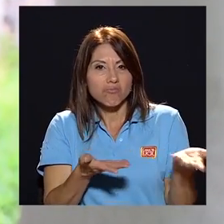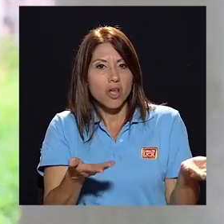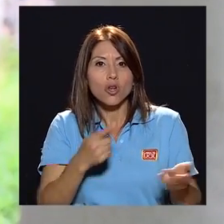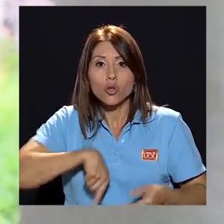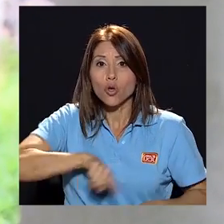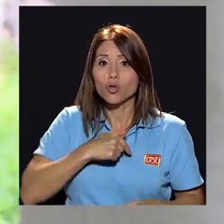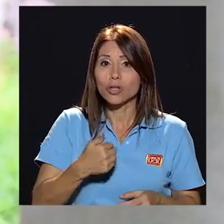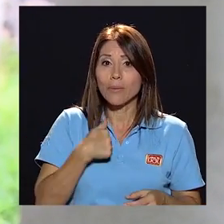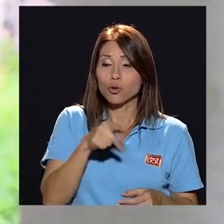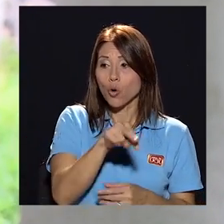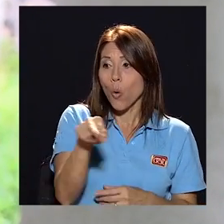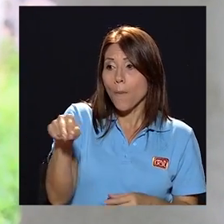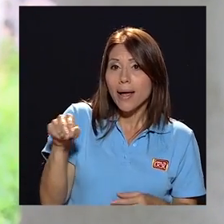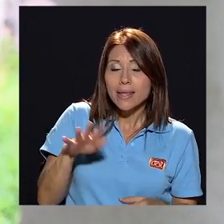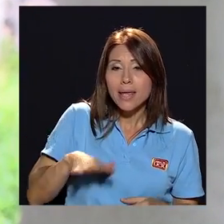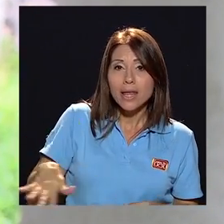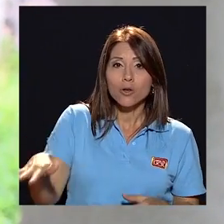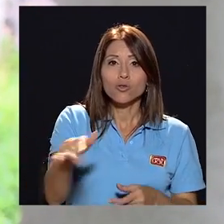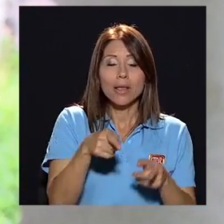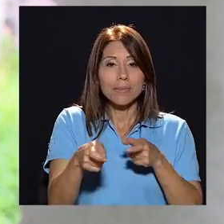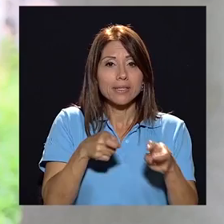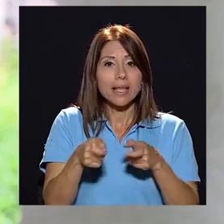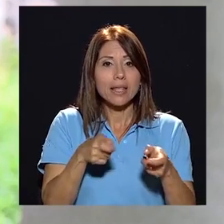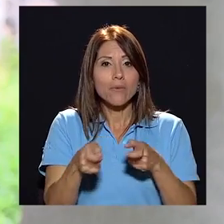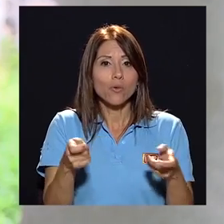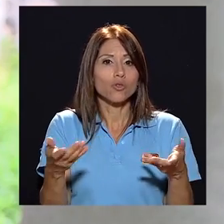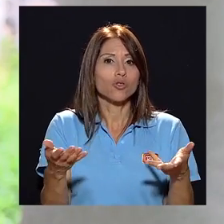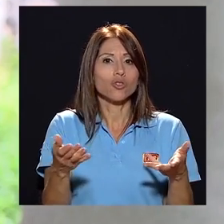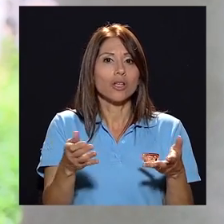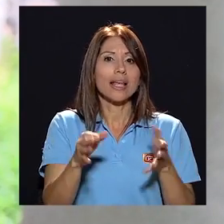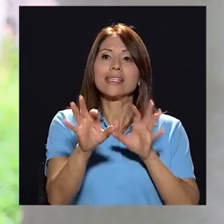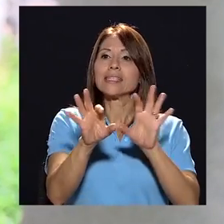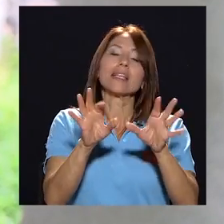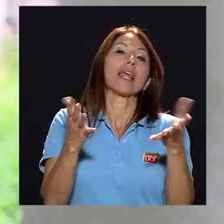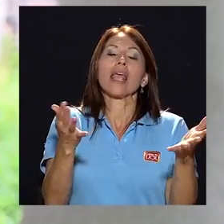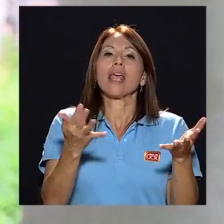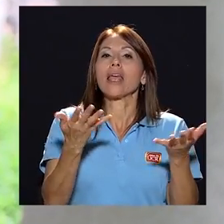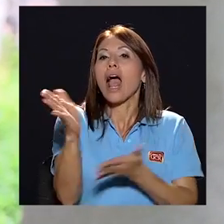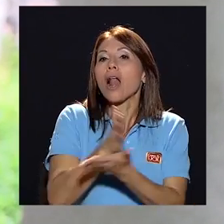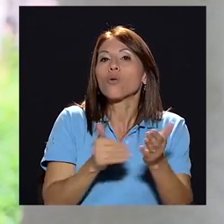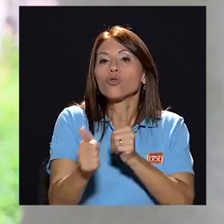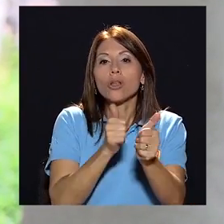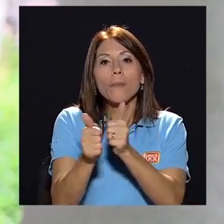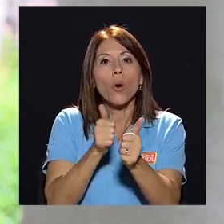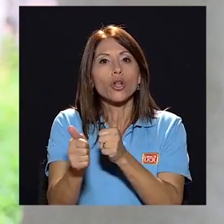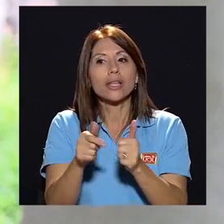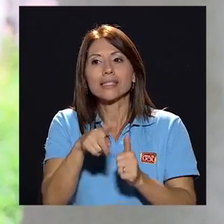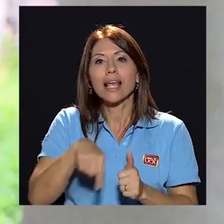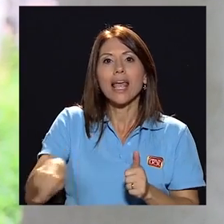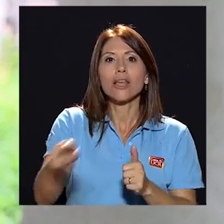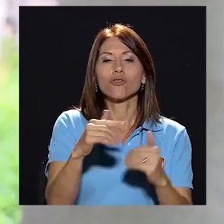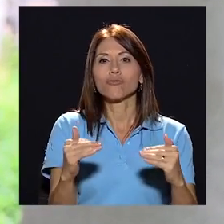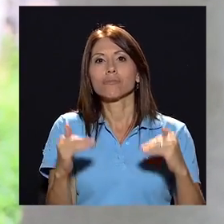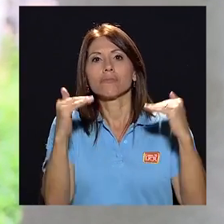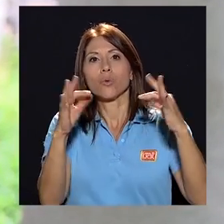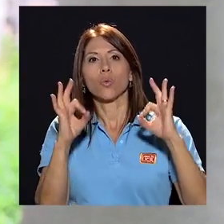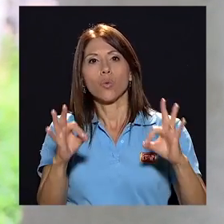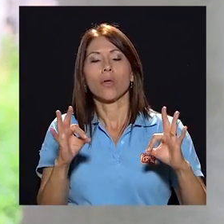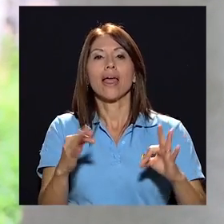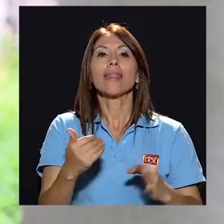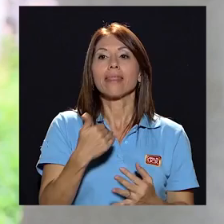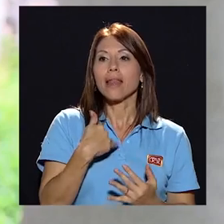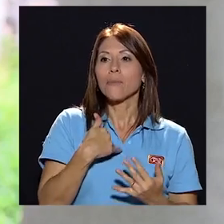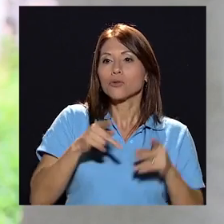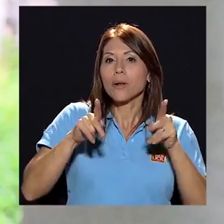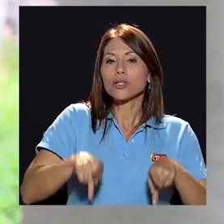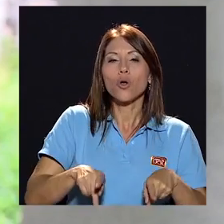tenga nosotros tenemos compañeros universitarios administrativos seleccionados nacionales en algunos deportes tenemos síndicos